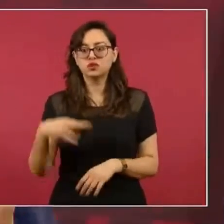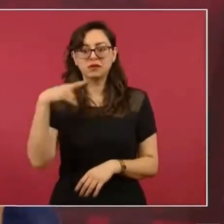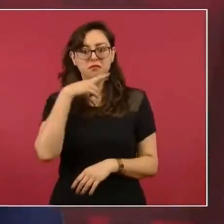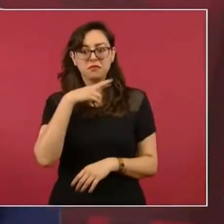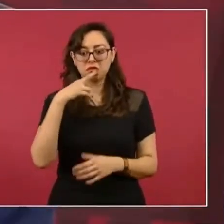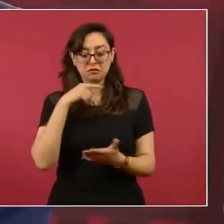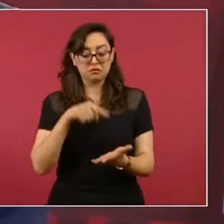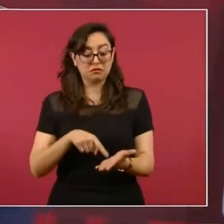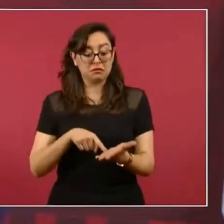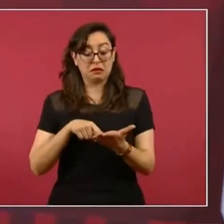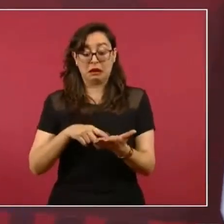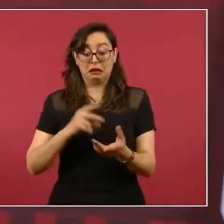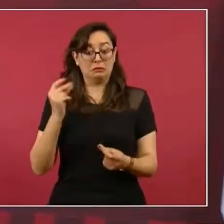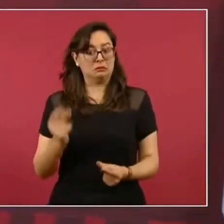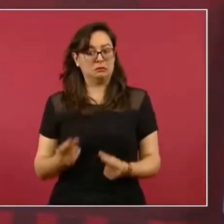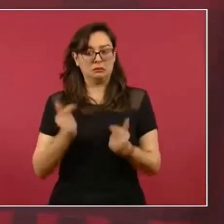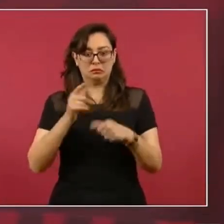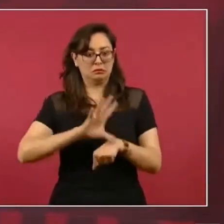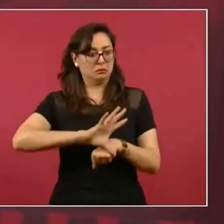Ya agotaste.